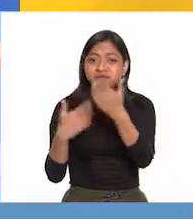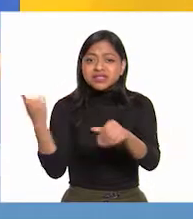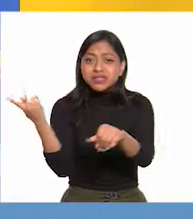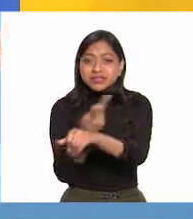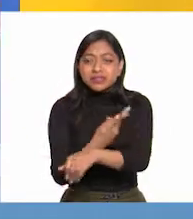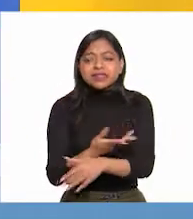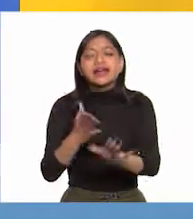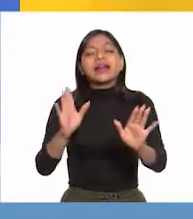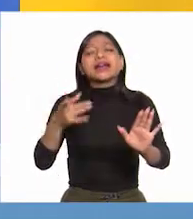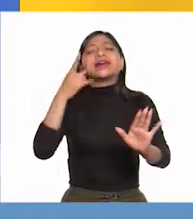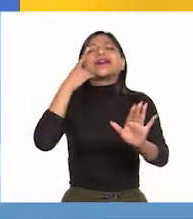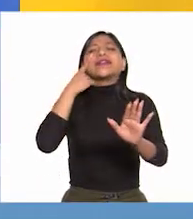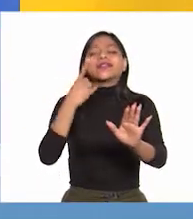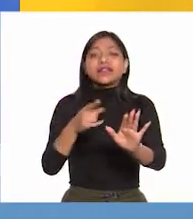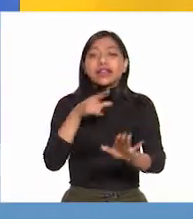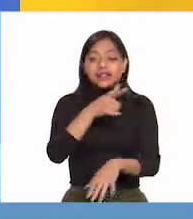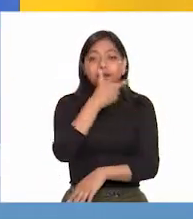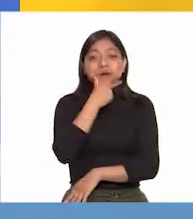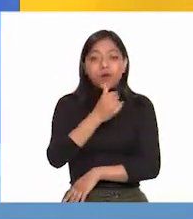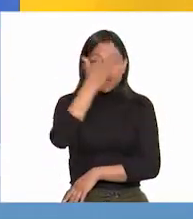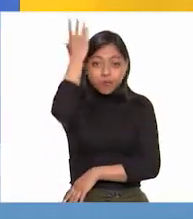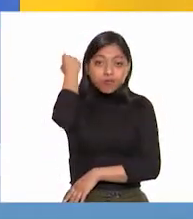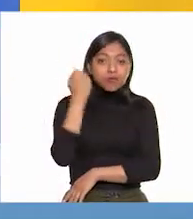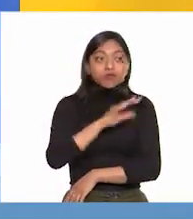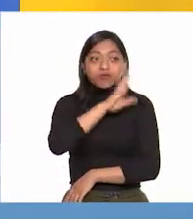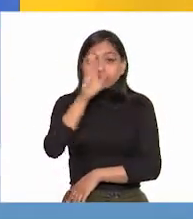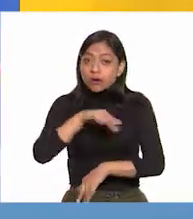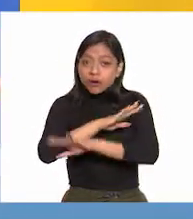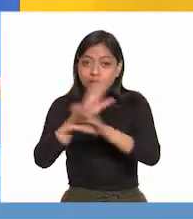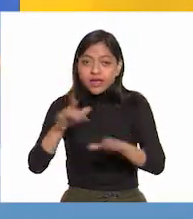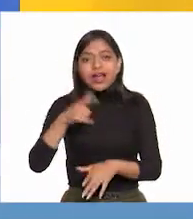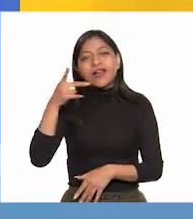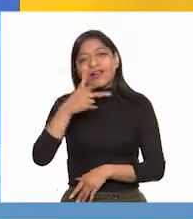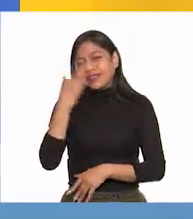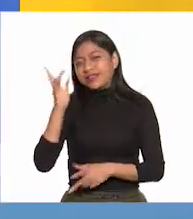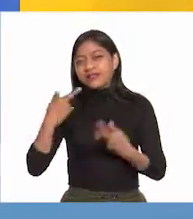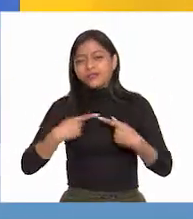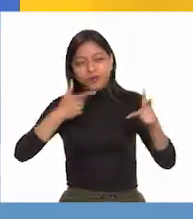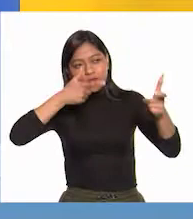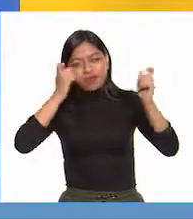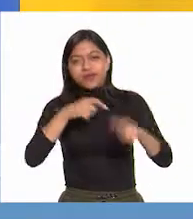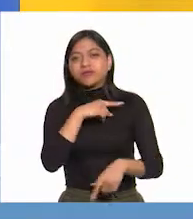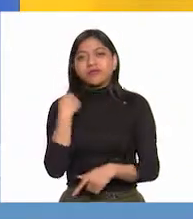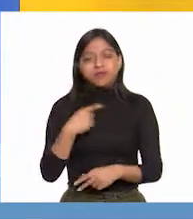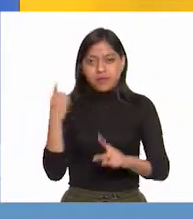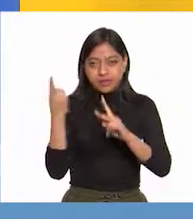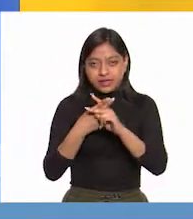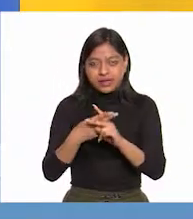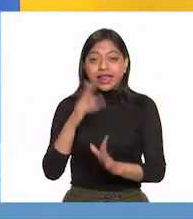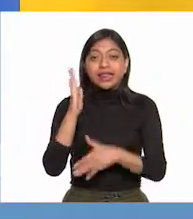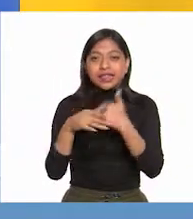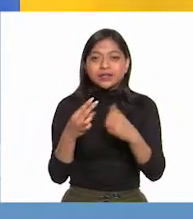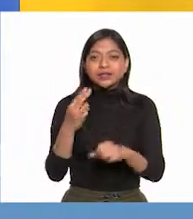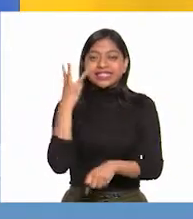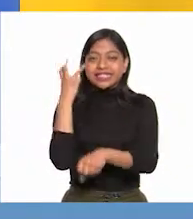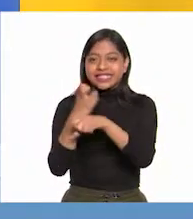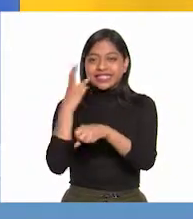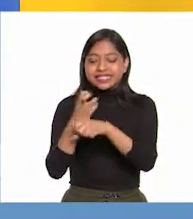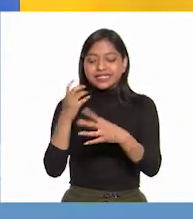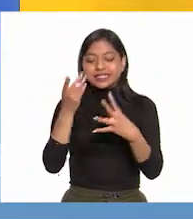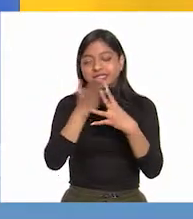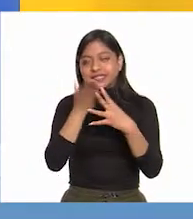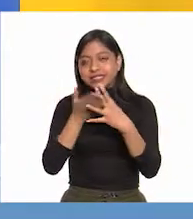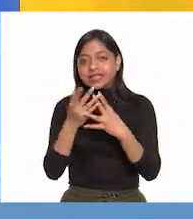Ah, pues cuando murió Morelos, bueno, cuando fue fusilado, comenzó la tercera etapa que fue